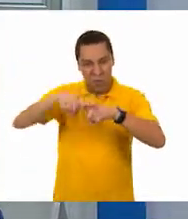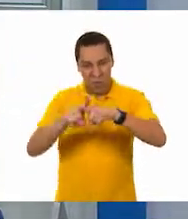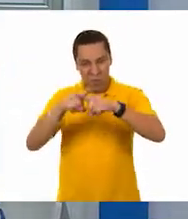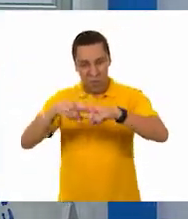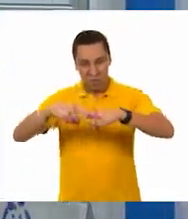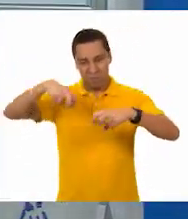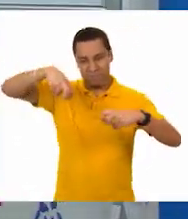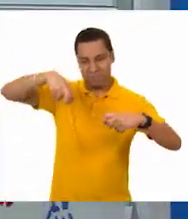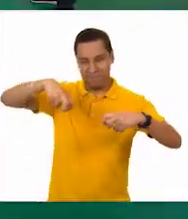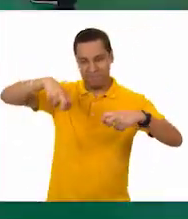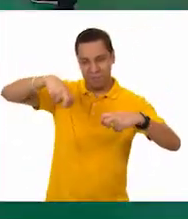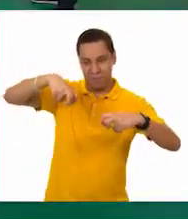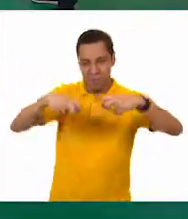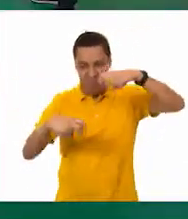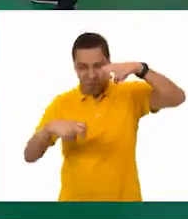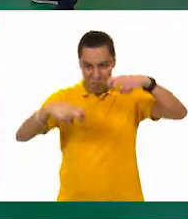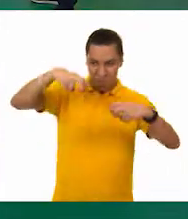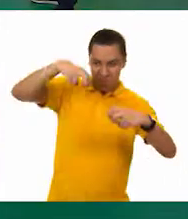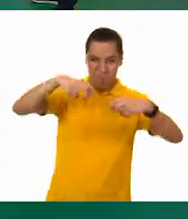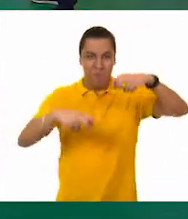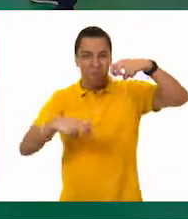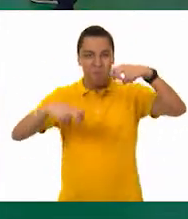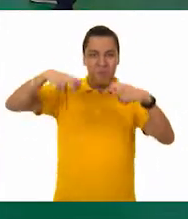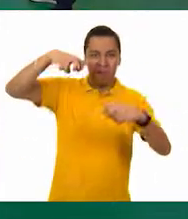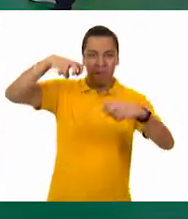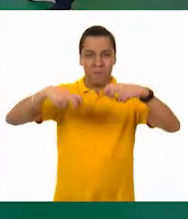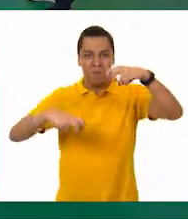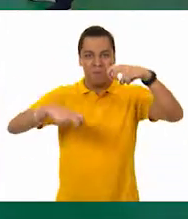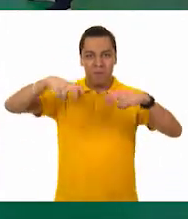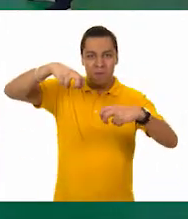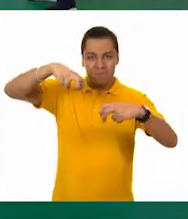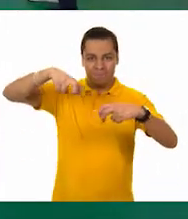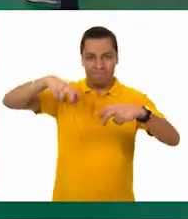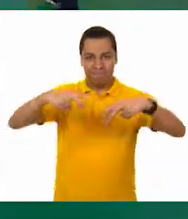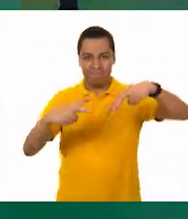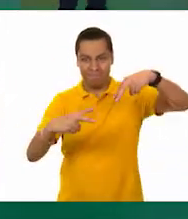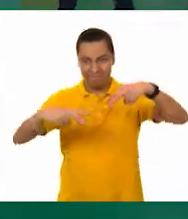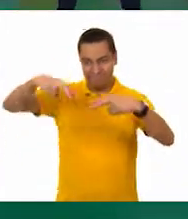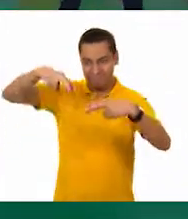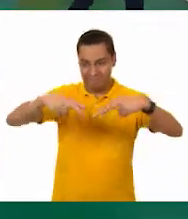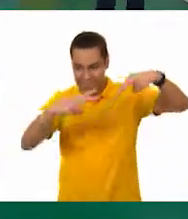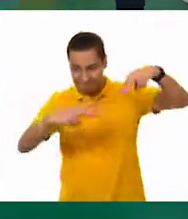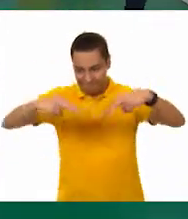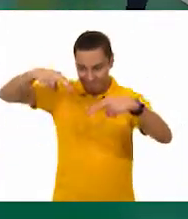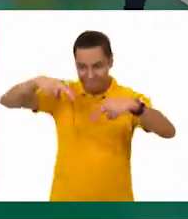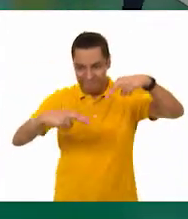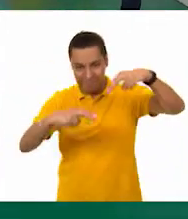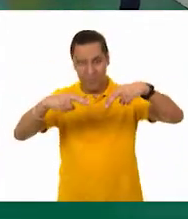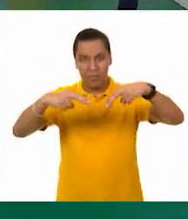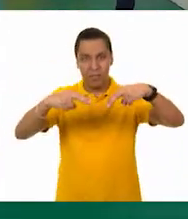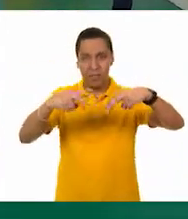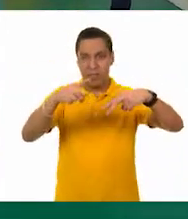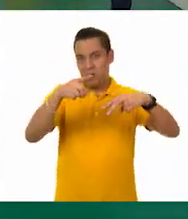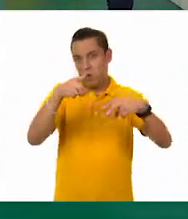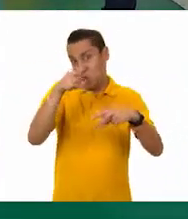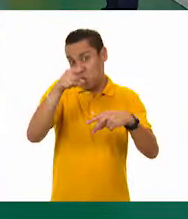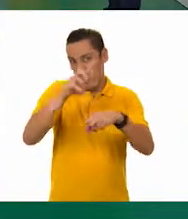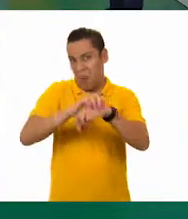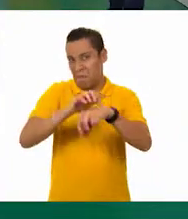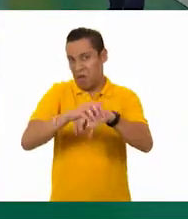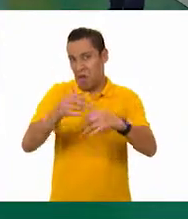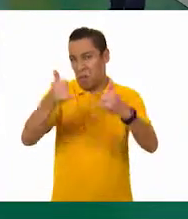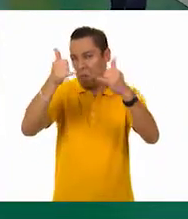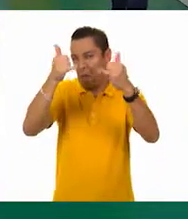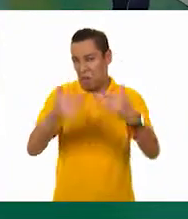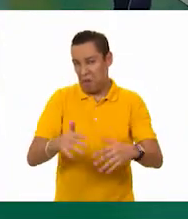Muy bien. Bueno, a ver, entonces, tengo aquí una papa y un jitomate. ¿Los voy a colocar para saber cuál pesa más? Ok. Como